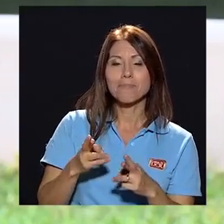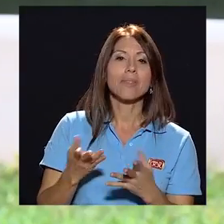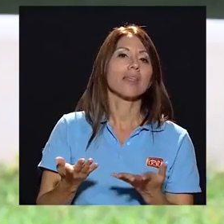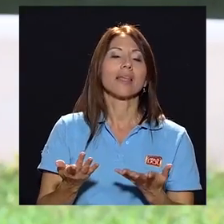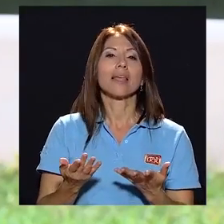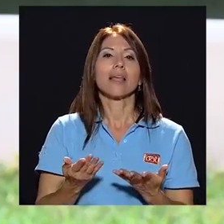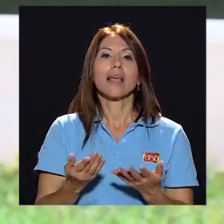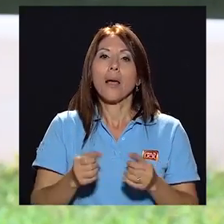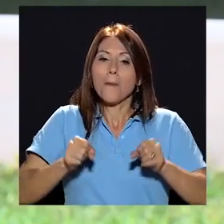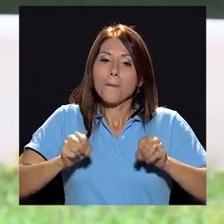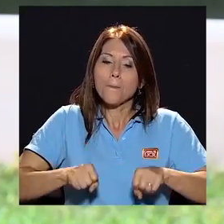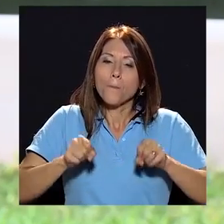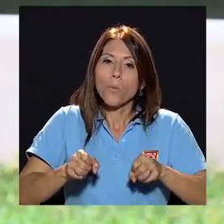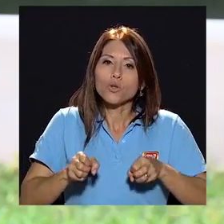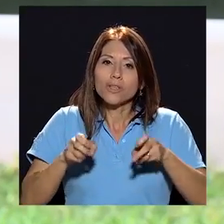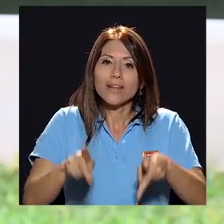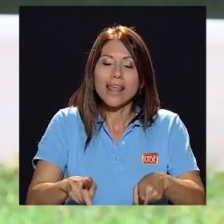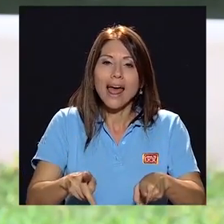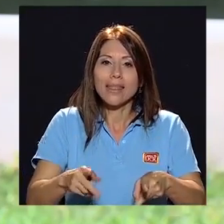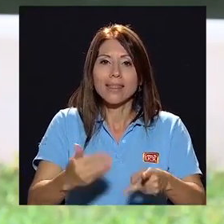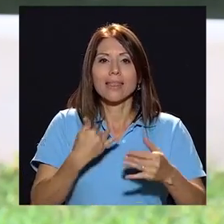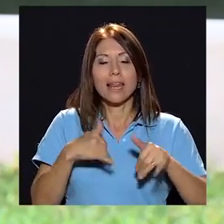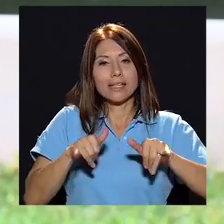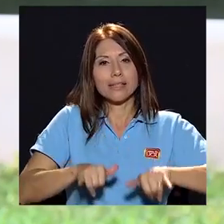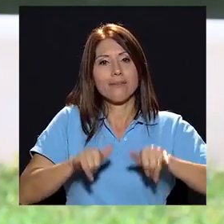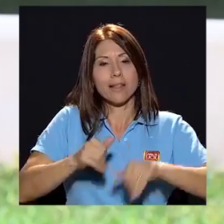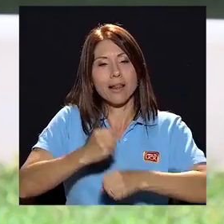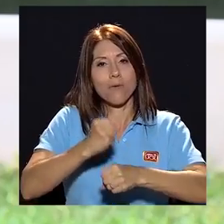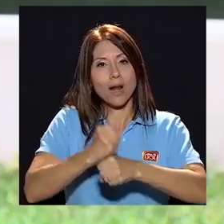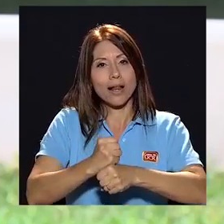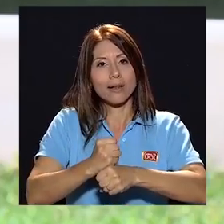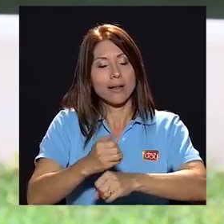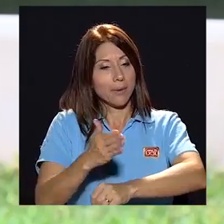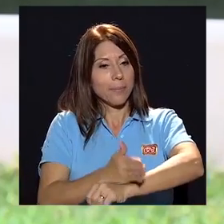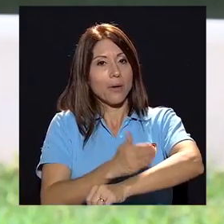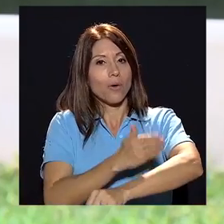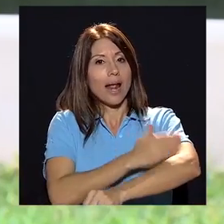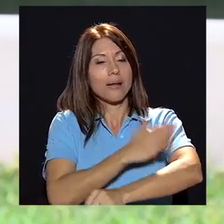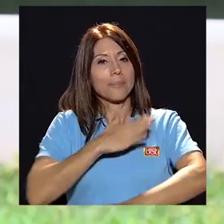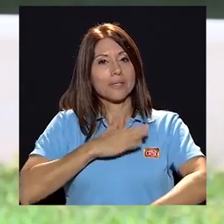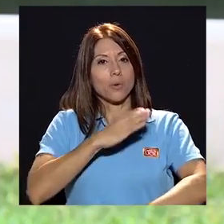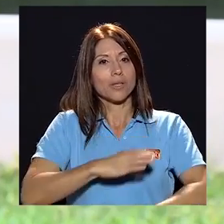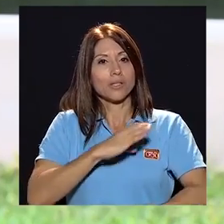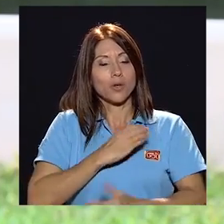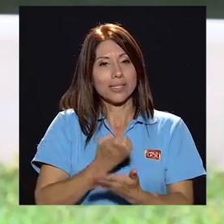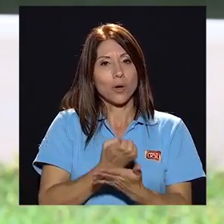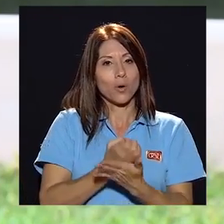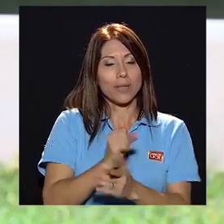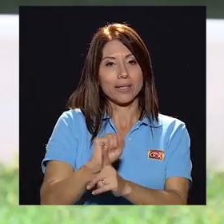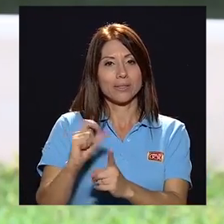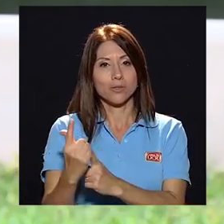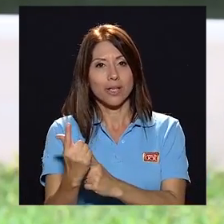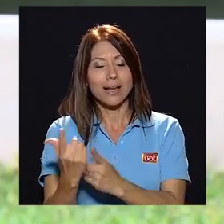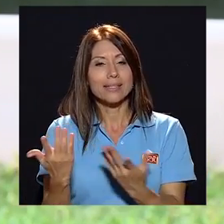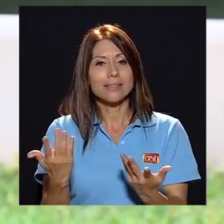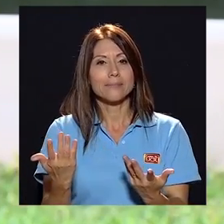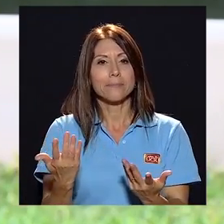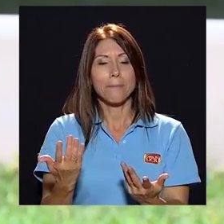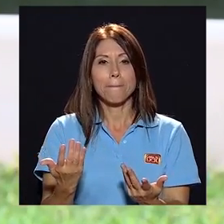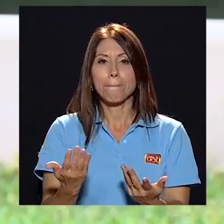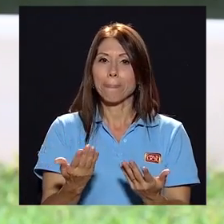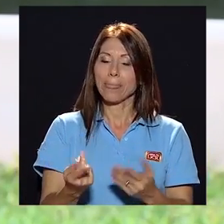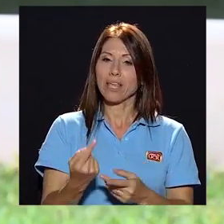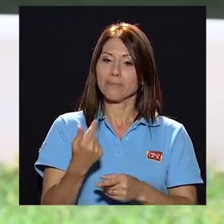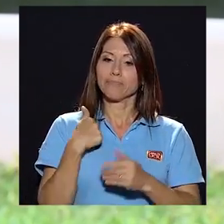la posibilidad de haber tenido una estabilidad laboral de haber mejorado mis condiciones este económicas y sociales